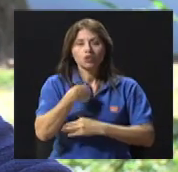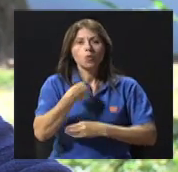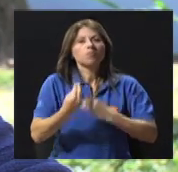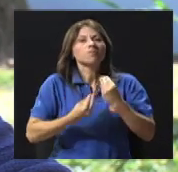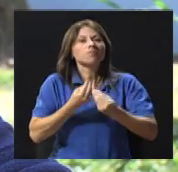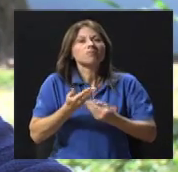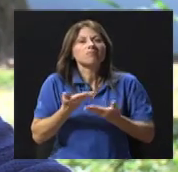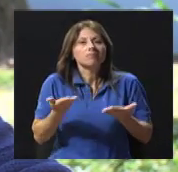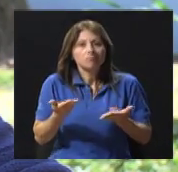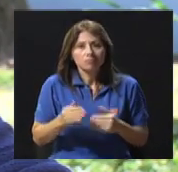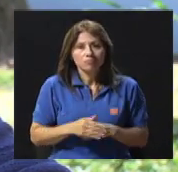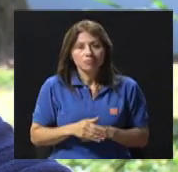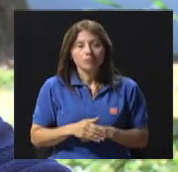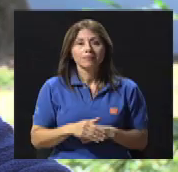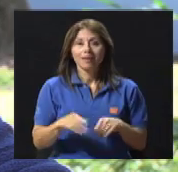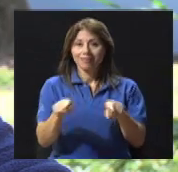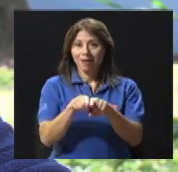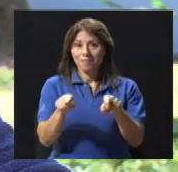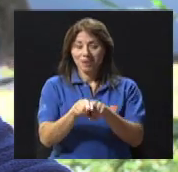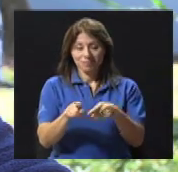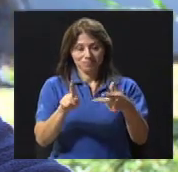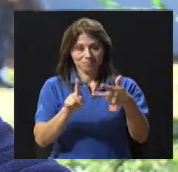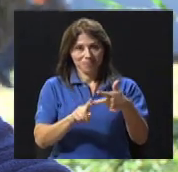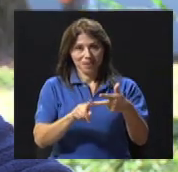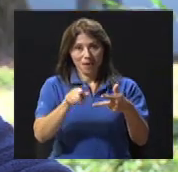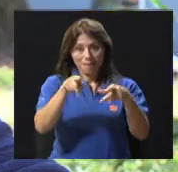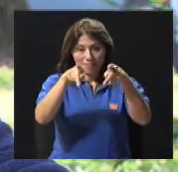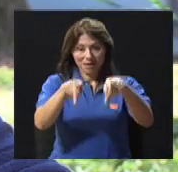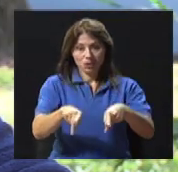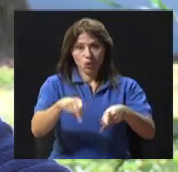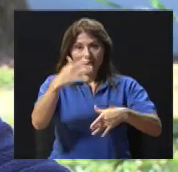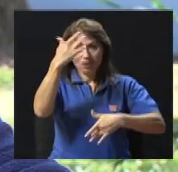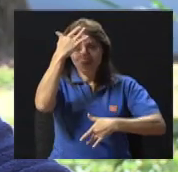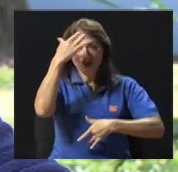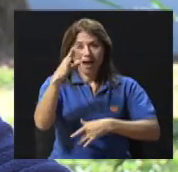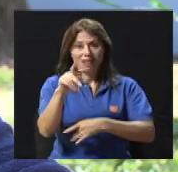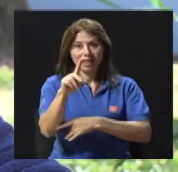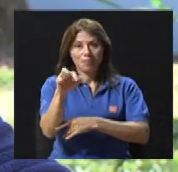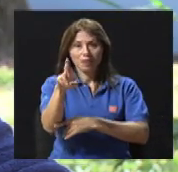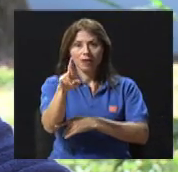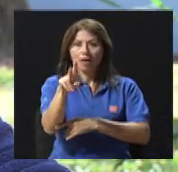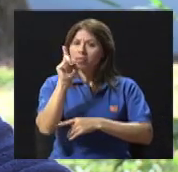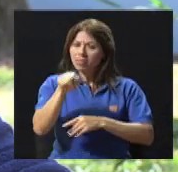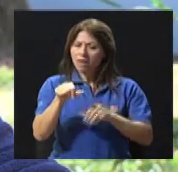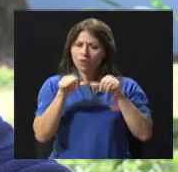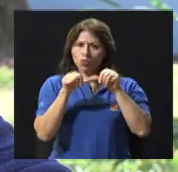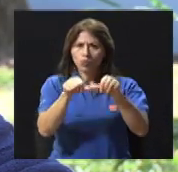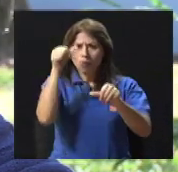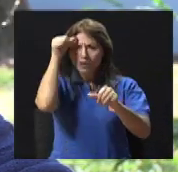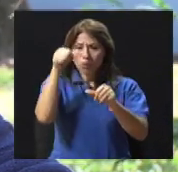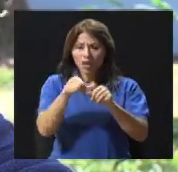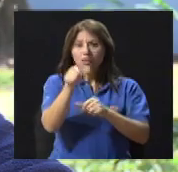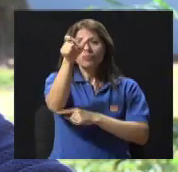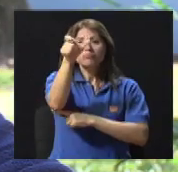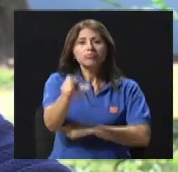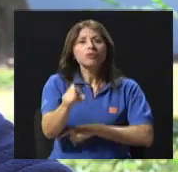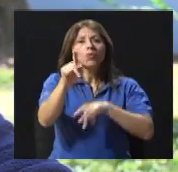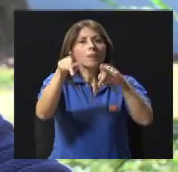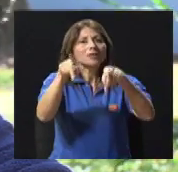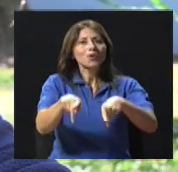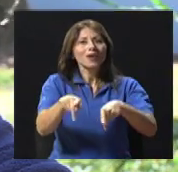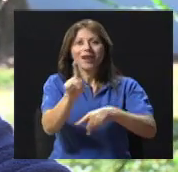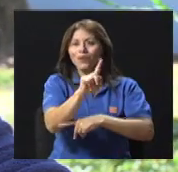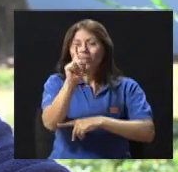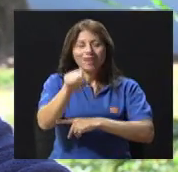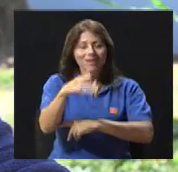no olvidar jamás que aquella persona que tiene Alzheimer es una persona, es una persona que tengo que ir, yo